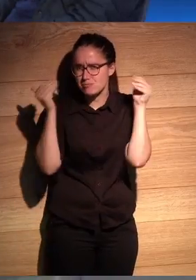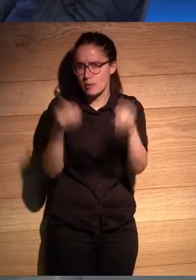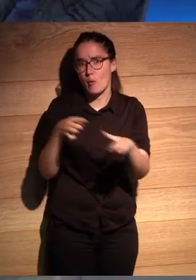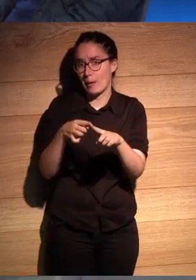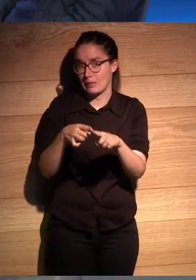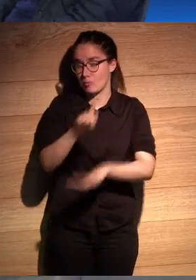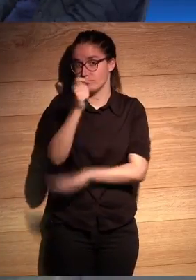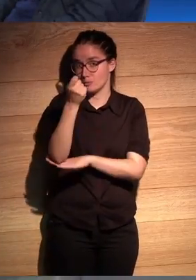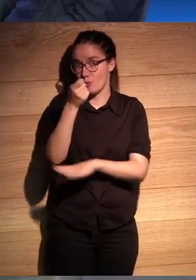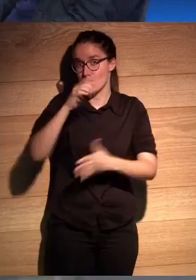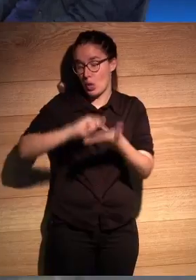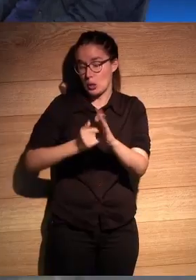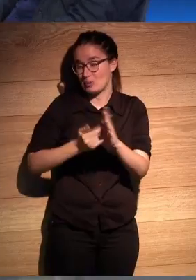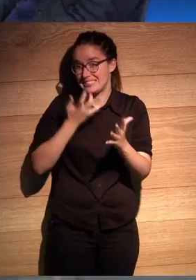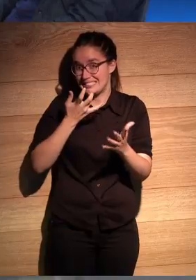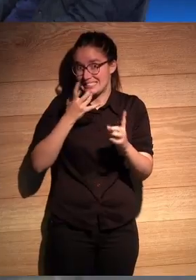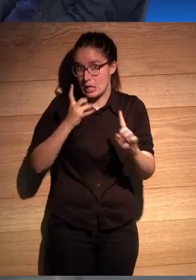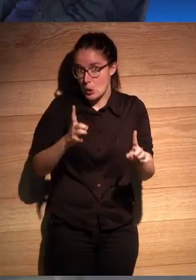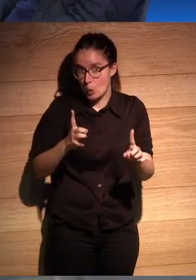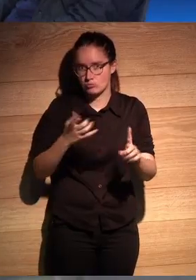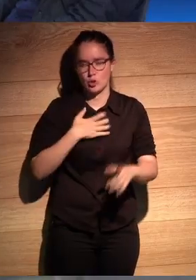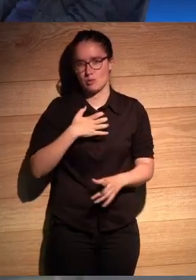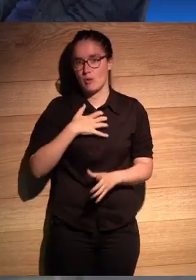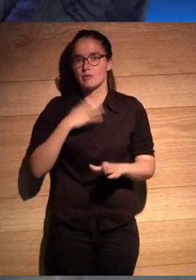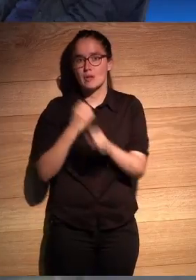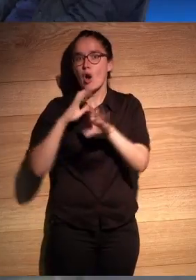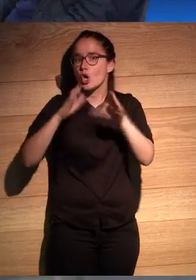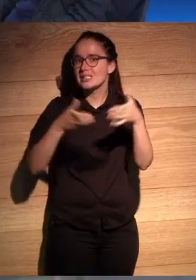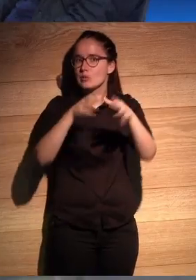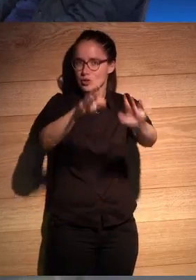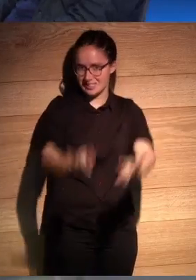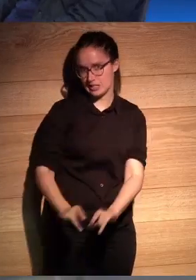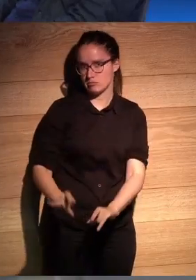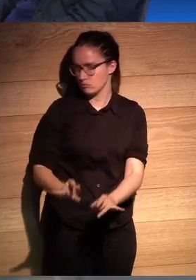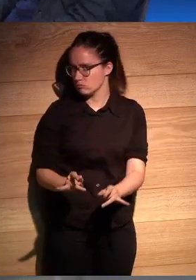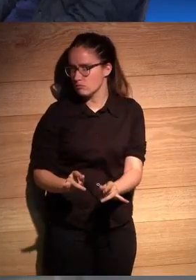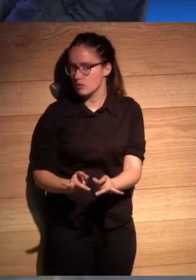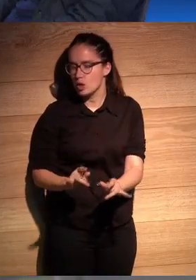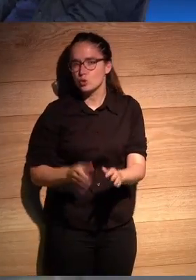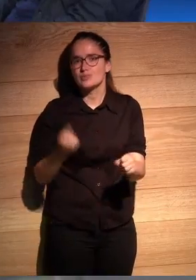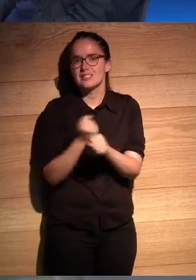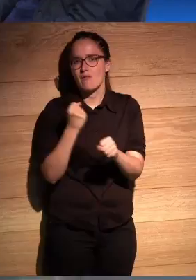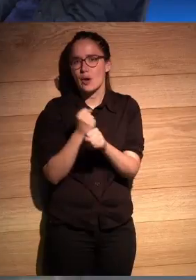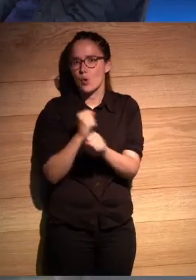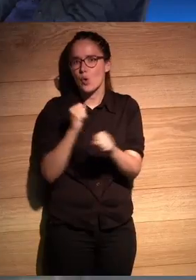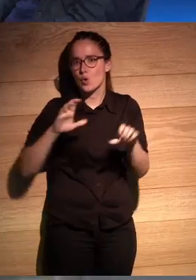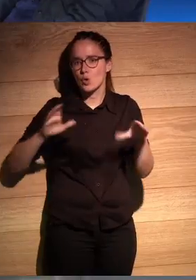que esto salga adelante porque si no no es posible ¿es un trabajo colectivo? sí totalmente y es un trabajo colectivo de